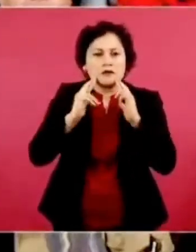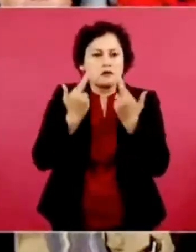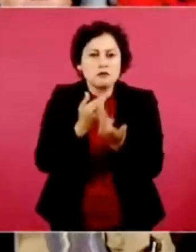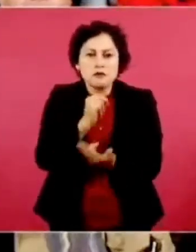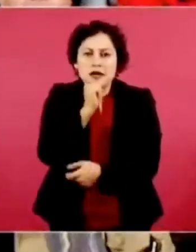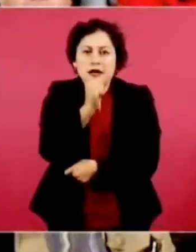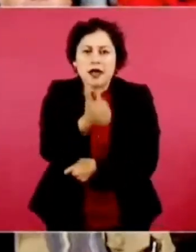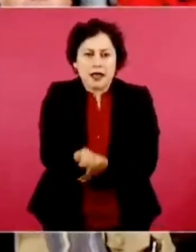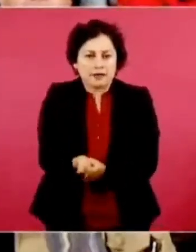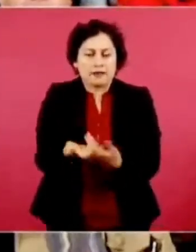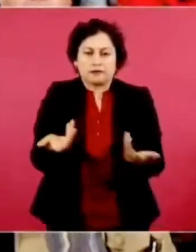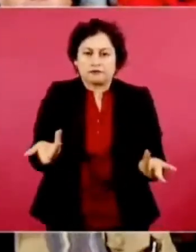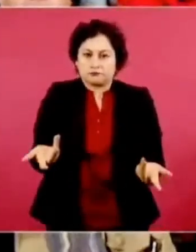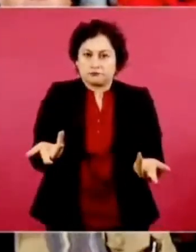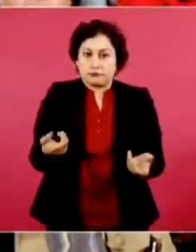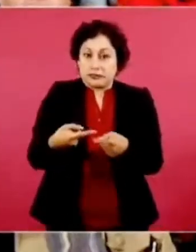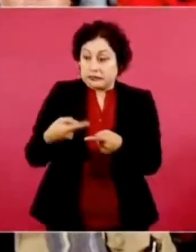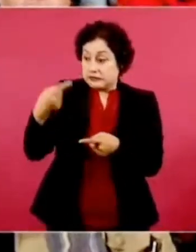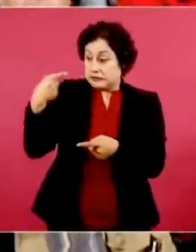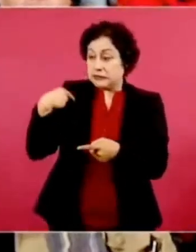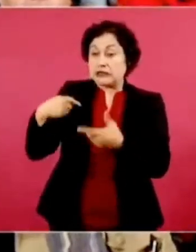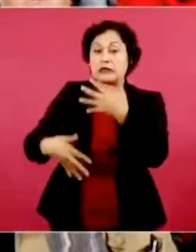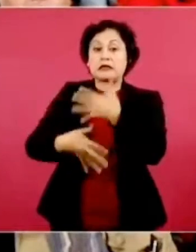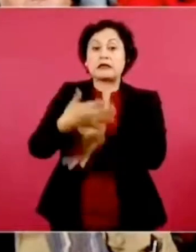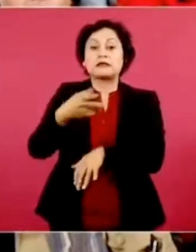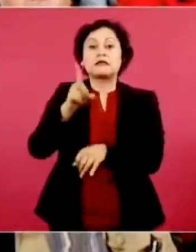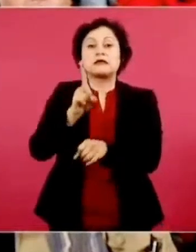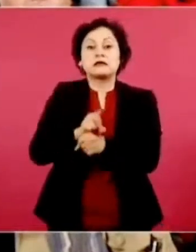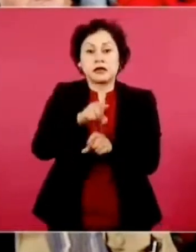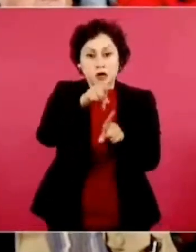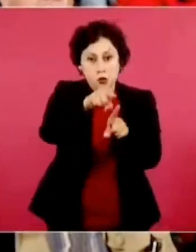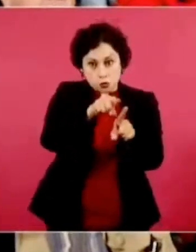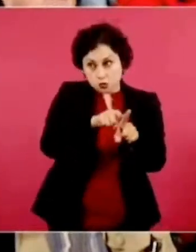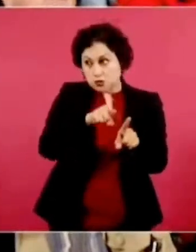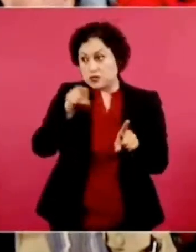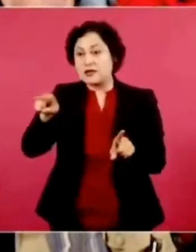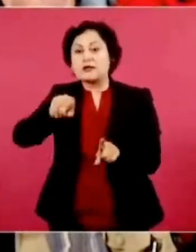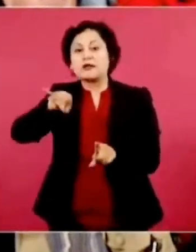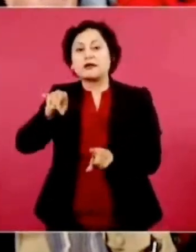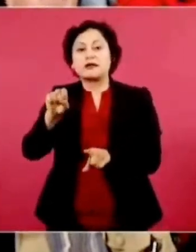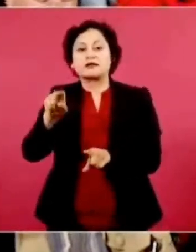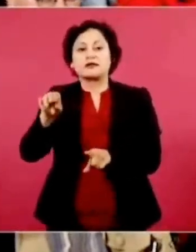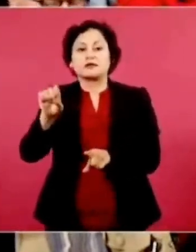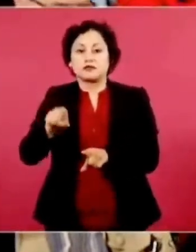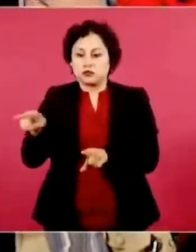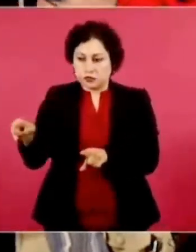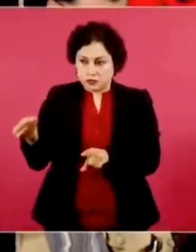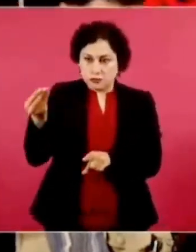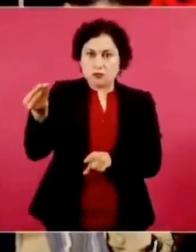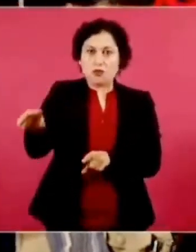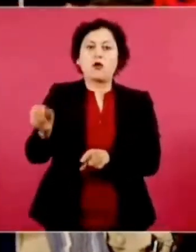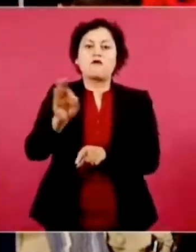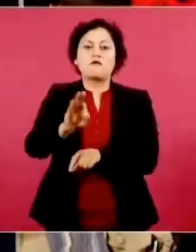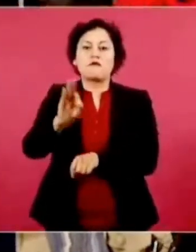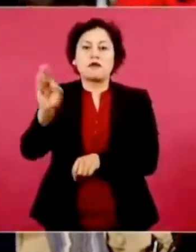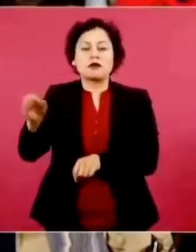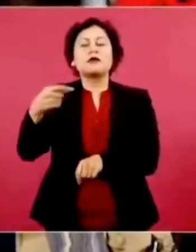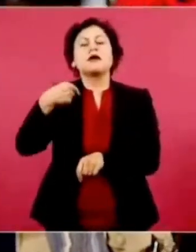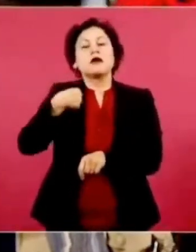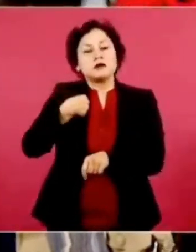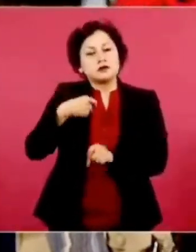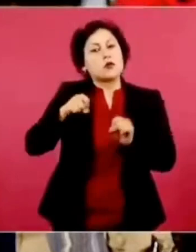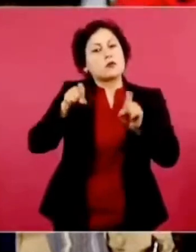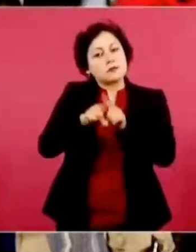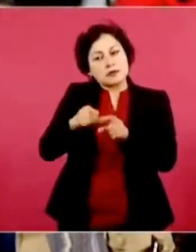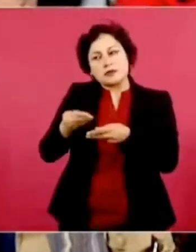Hace 15 días pidió que a través de Jesús Ramírez se pusiera fecha. Yo le he entregado a Jesús Ramírez